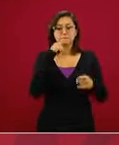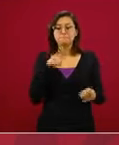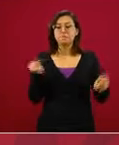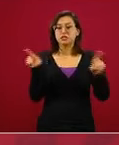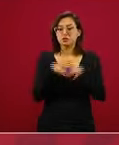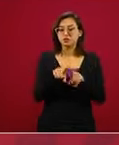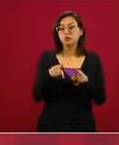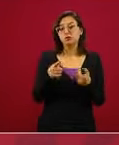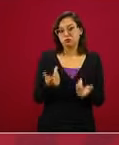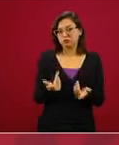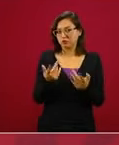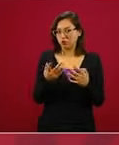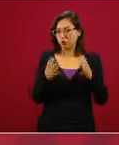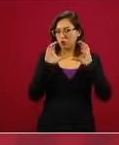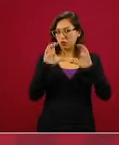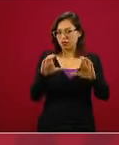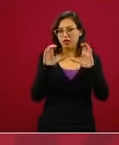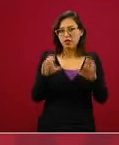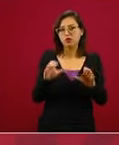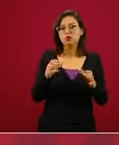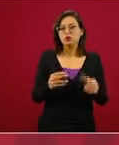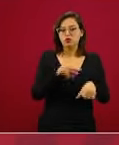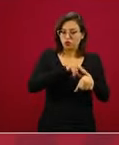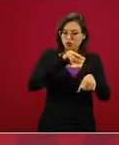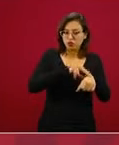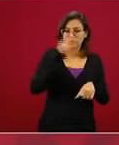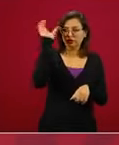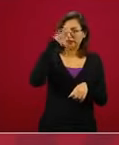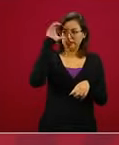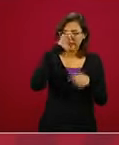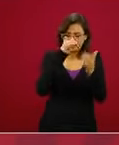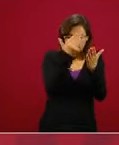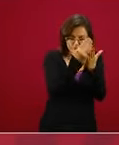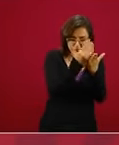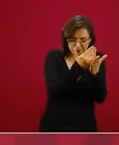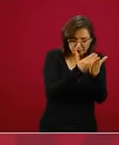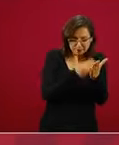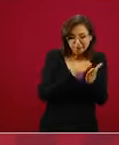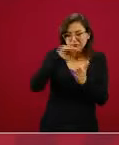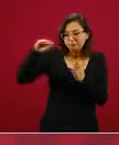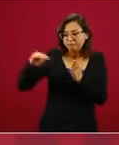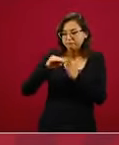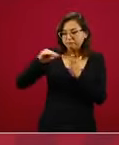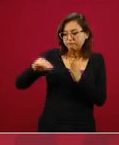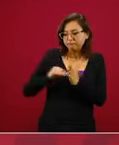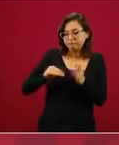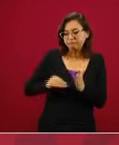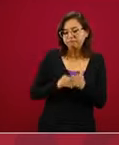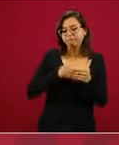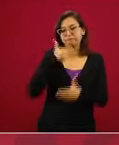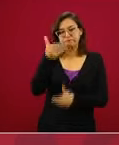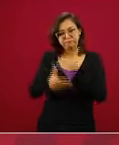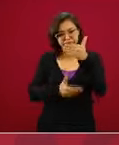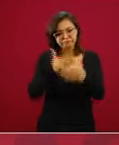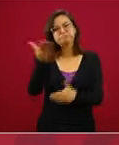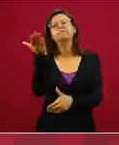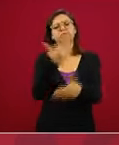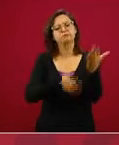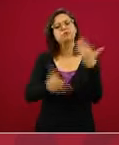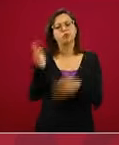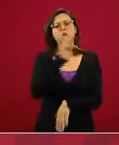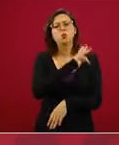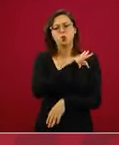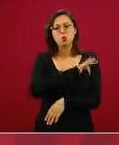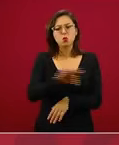científico que se deben de tener para poder salir adelante y avanzar y que se darán seguramente en base a